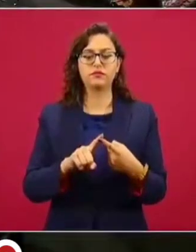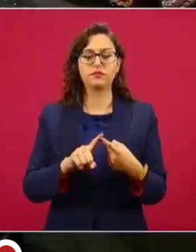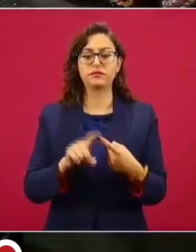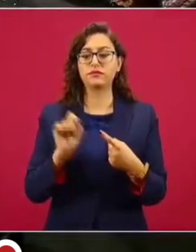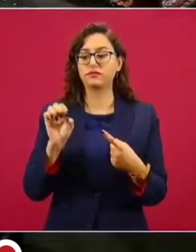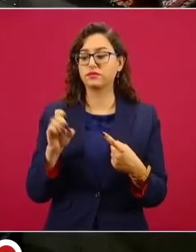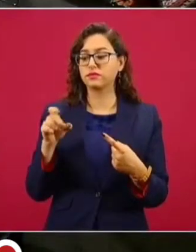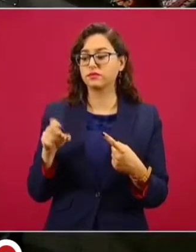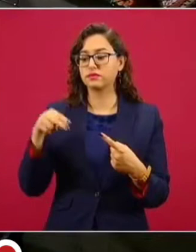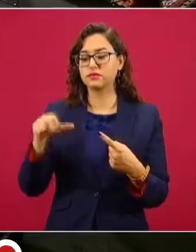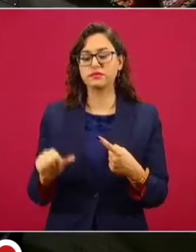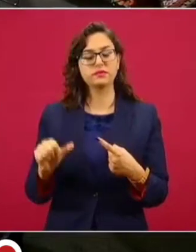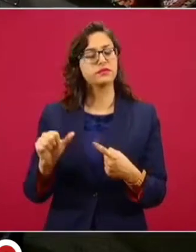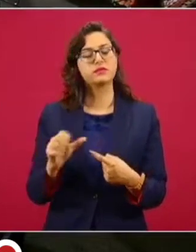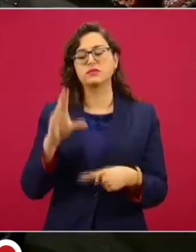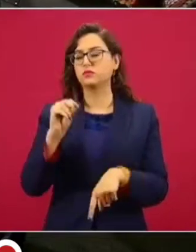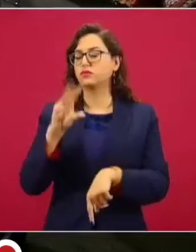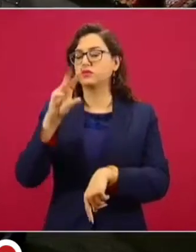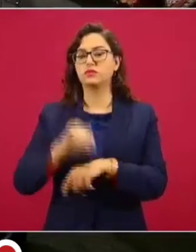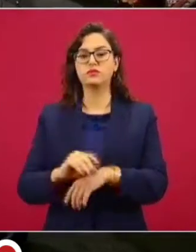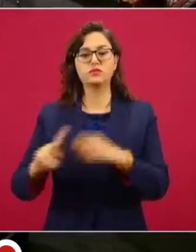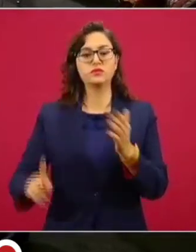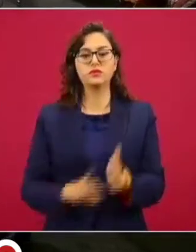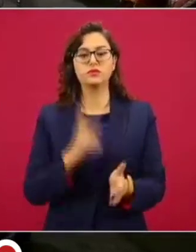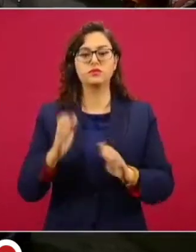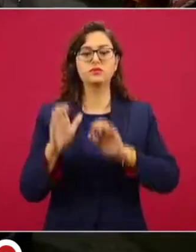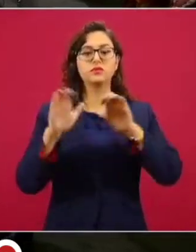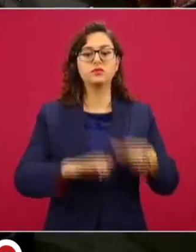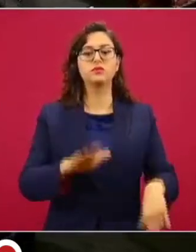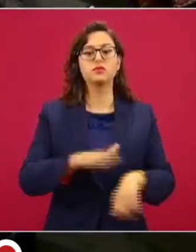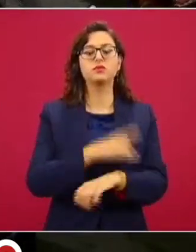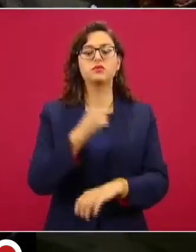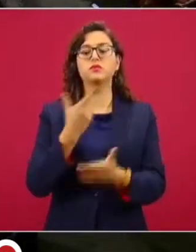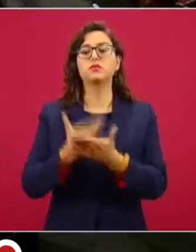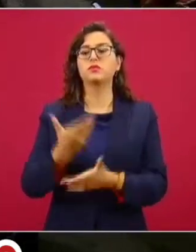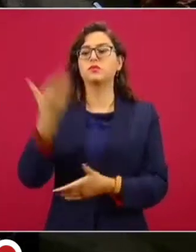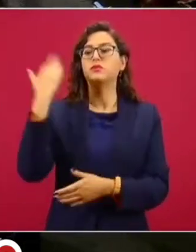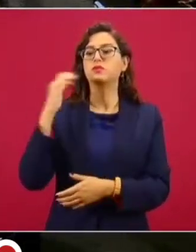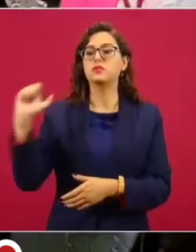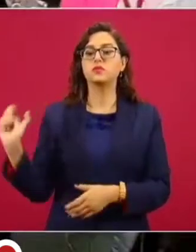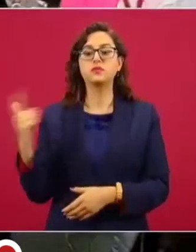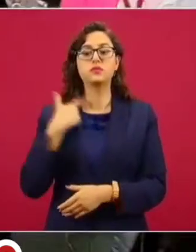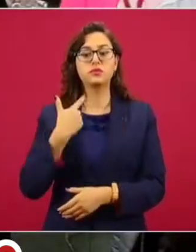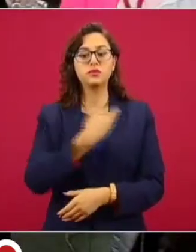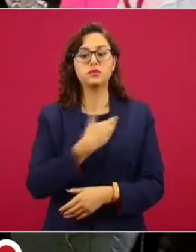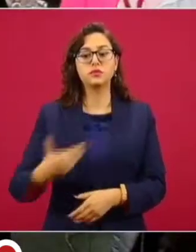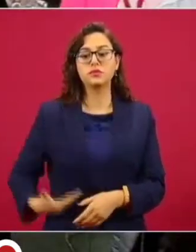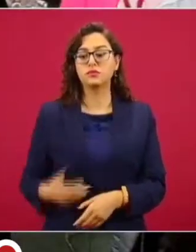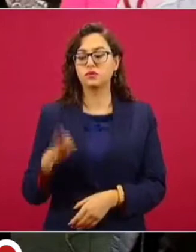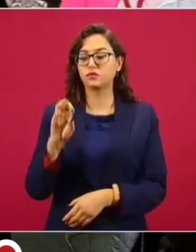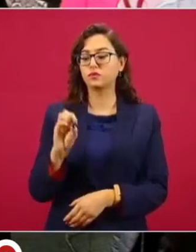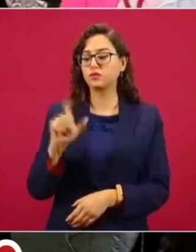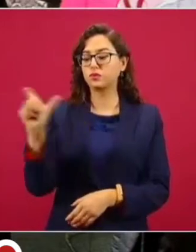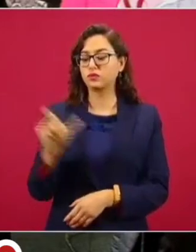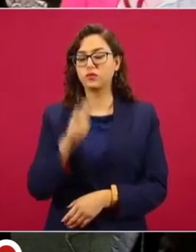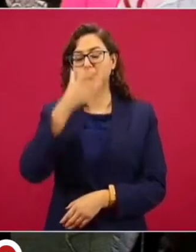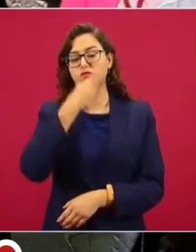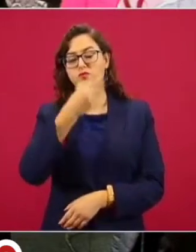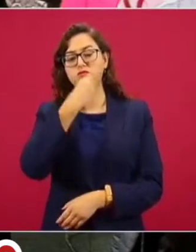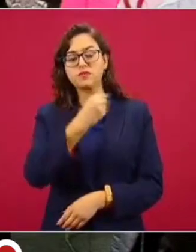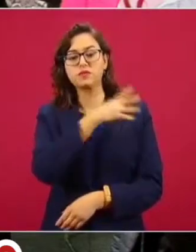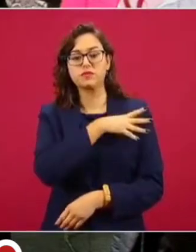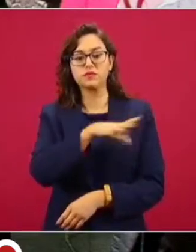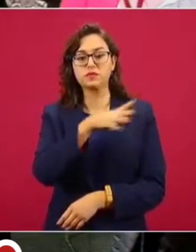reingreso, toda vez que en el sexenio del expresidente Vicente Fox, el general Gerardo Clemente Ricardo Vega García